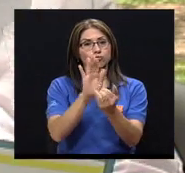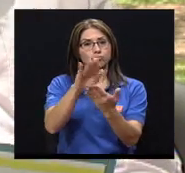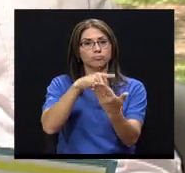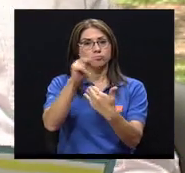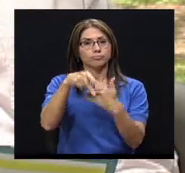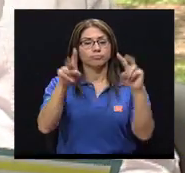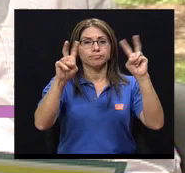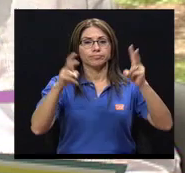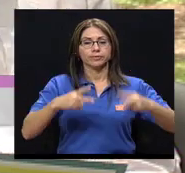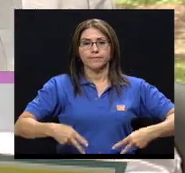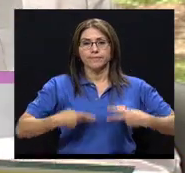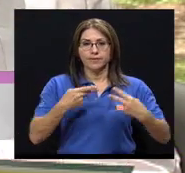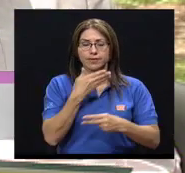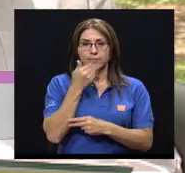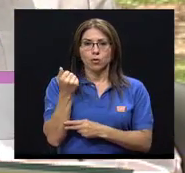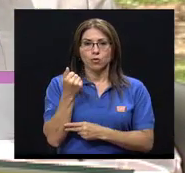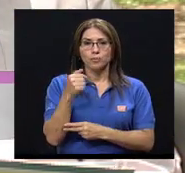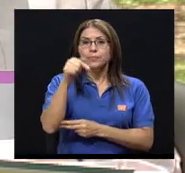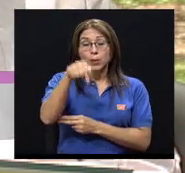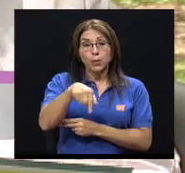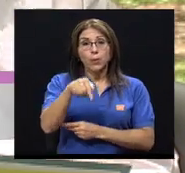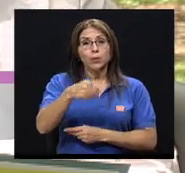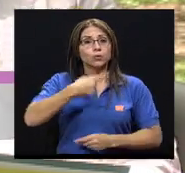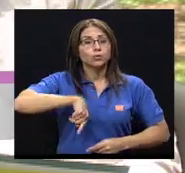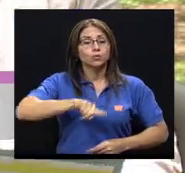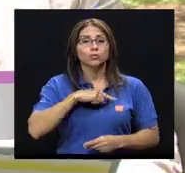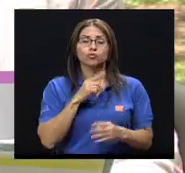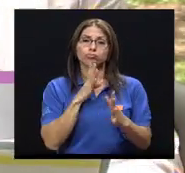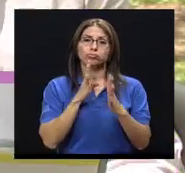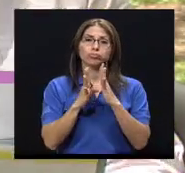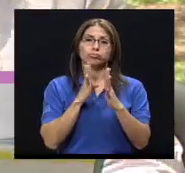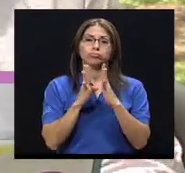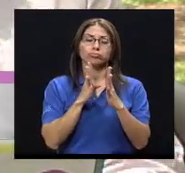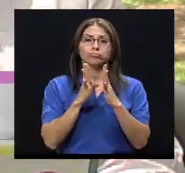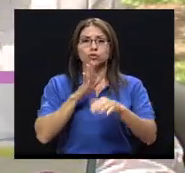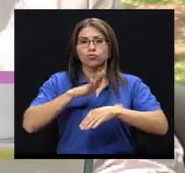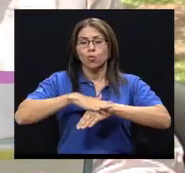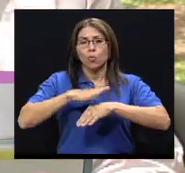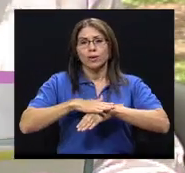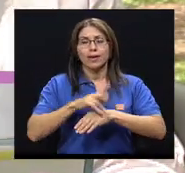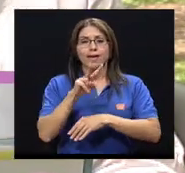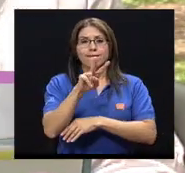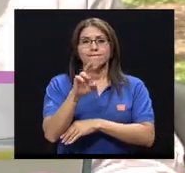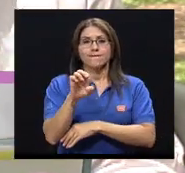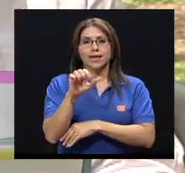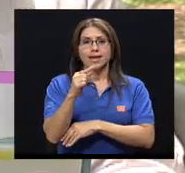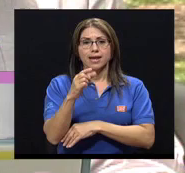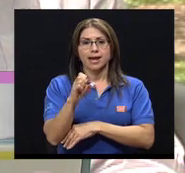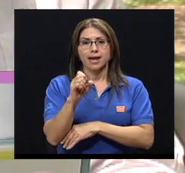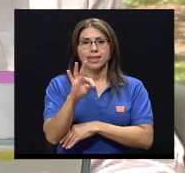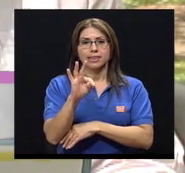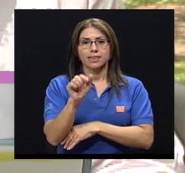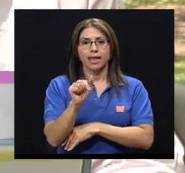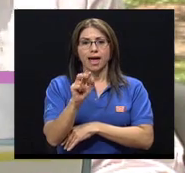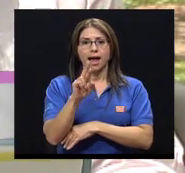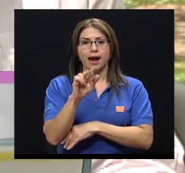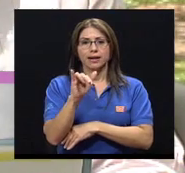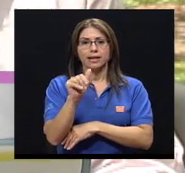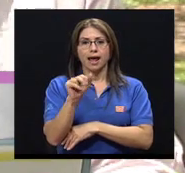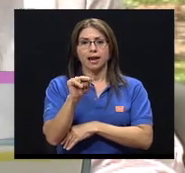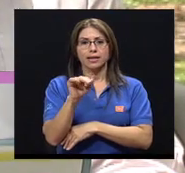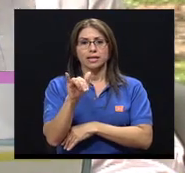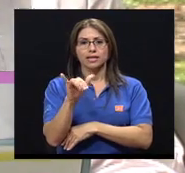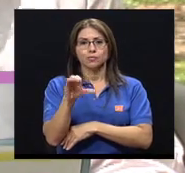Regresamos a su programa, Vivir Mejor. Hoy estamos teniendo una conversación acerca del vegetarianismo, con la